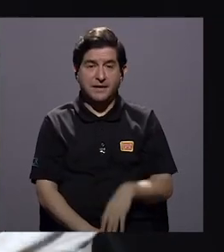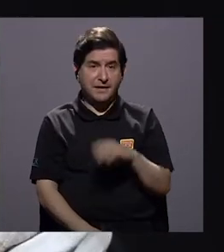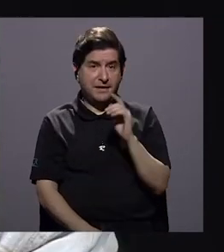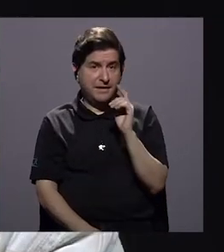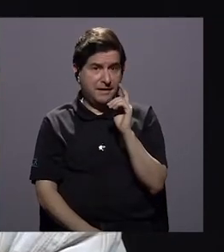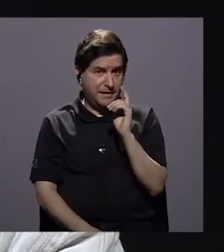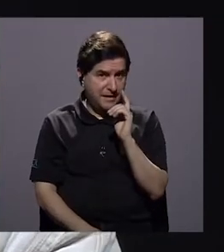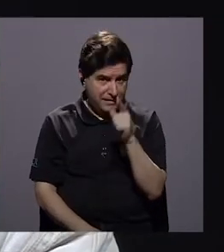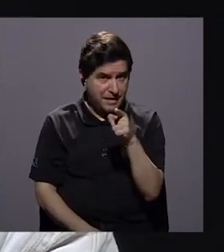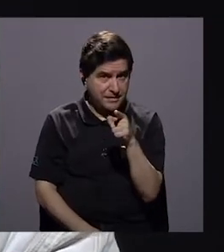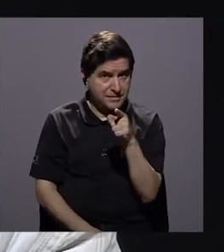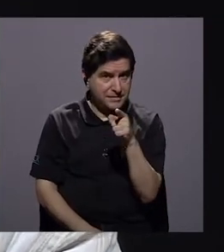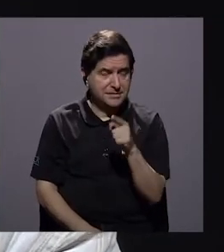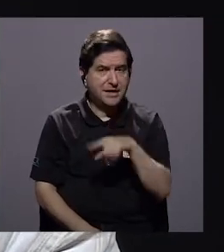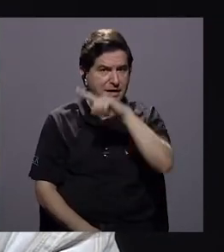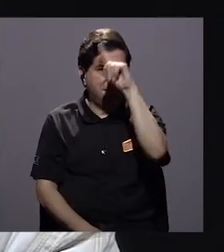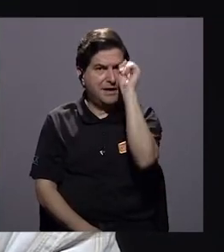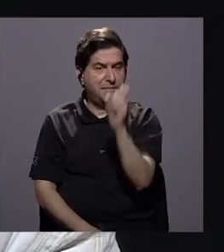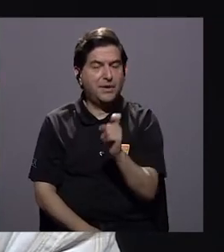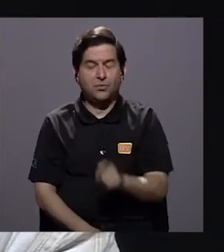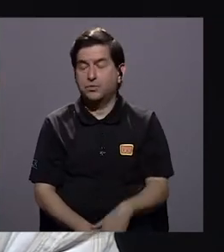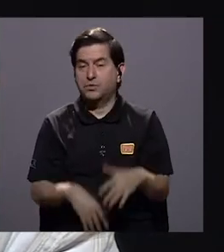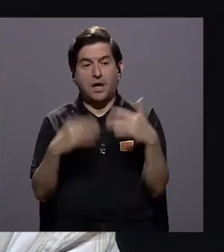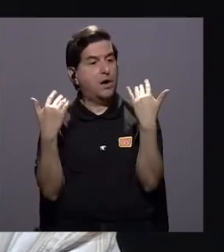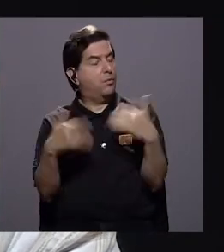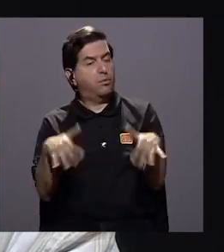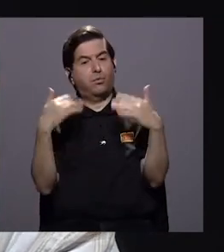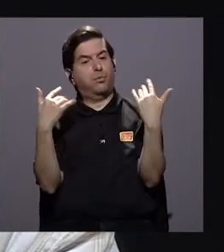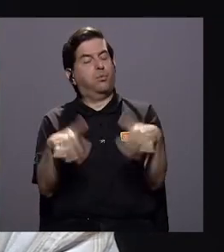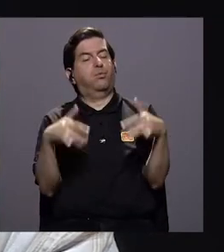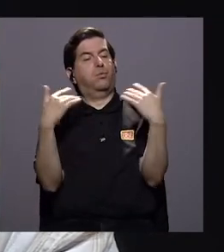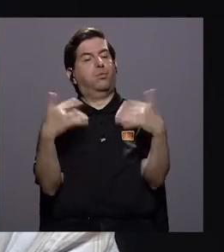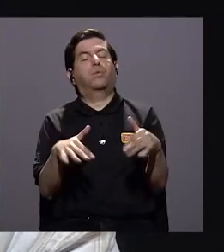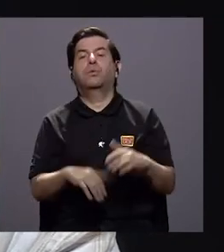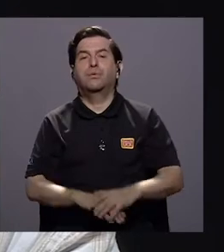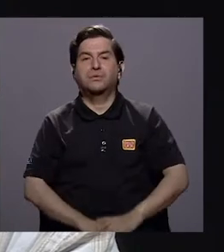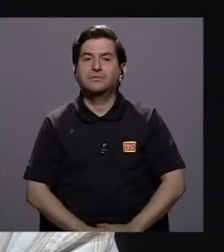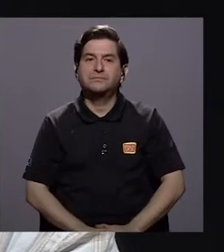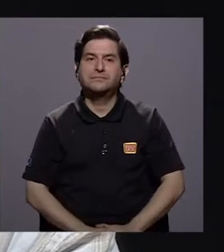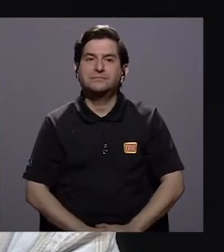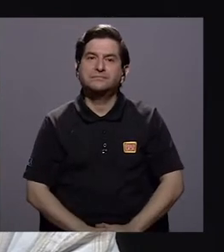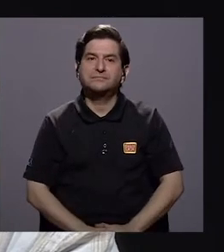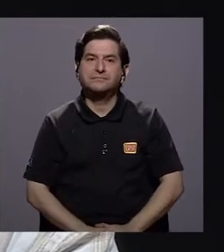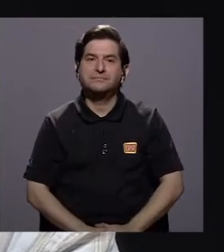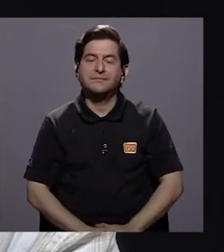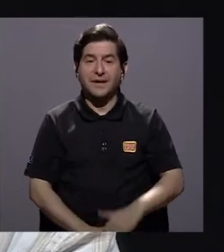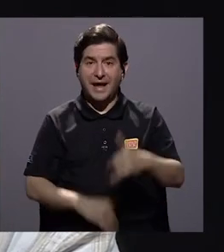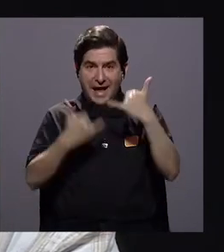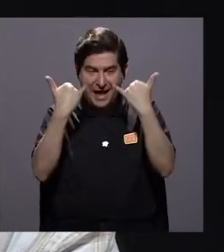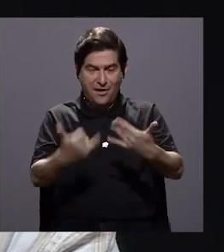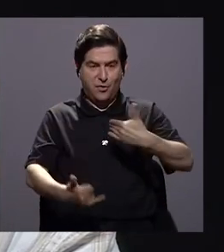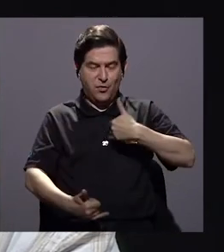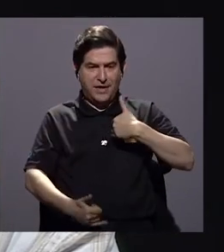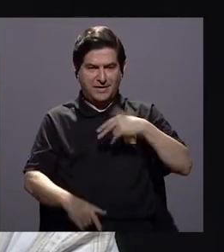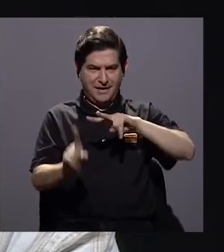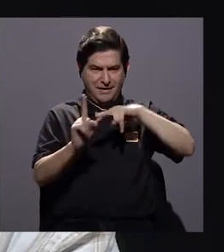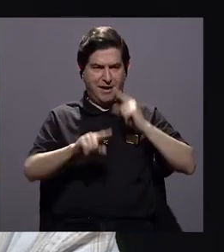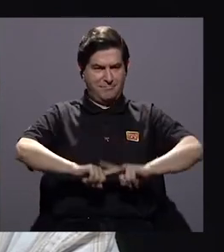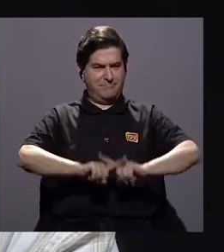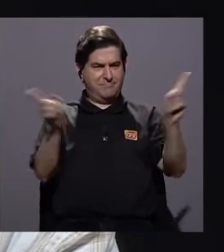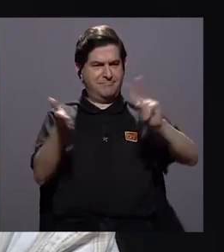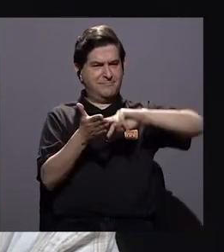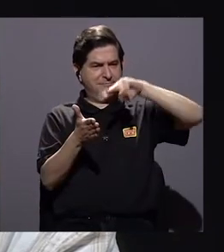una pregunta de millón, ¿verdad? Porque efectivamente tenemos ahora una visión